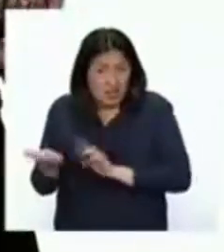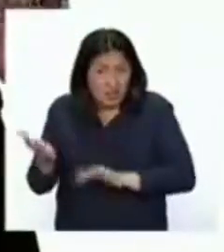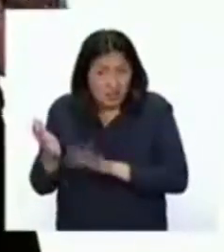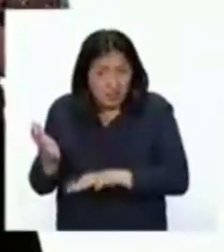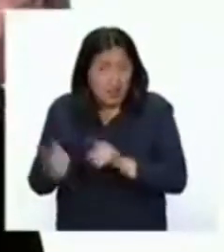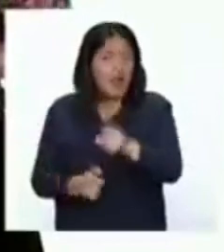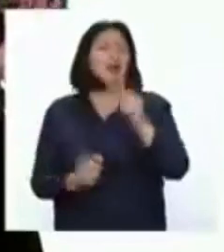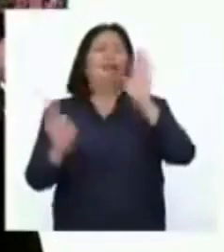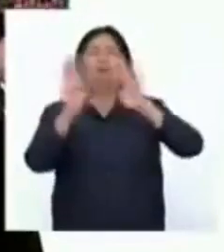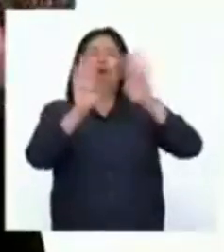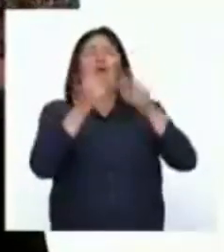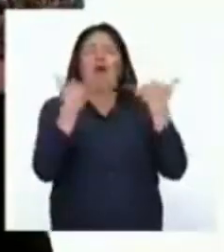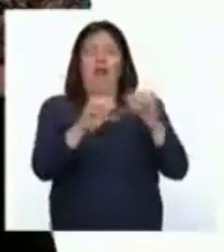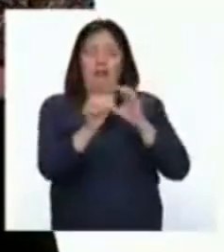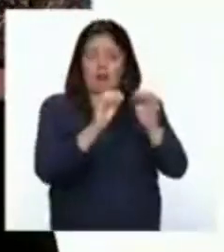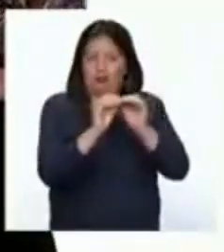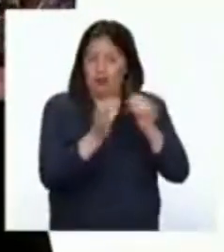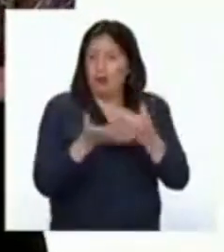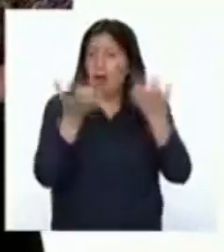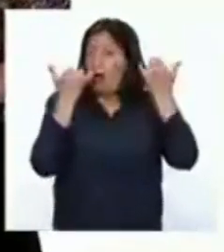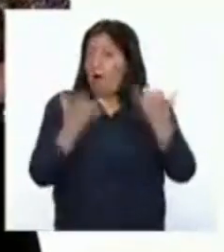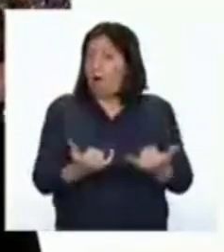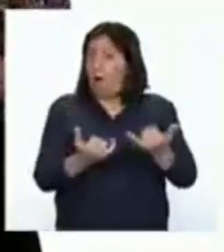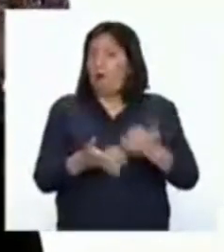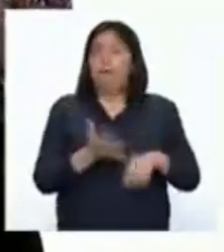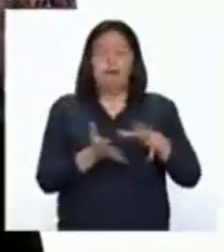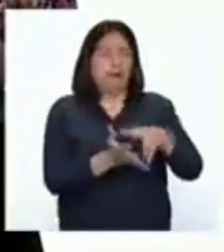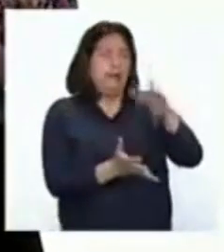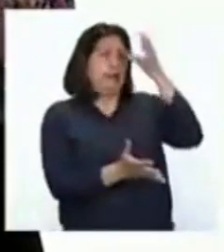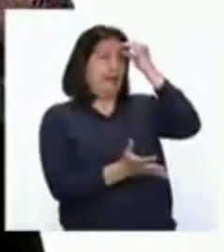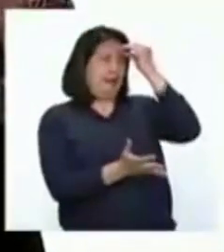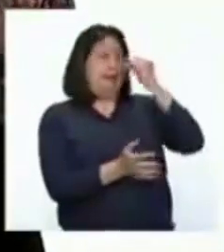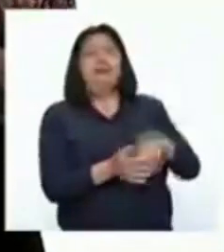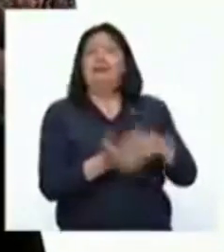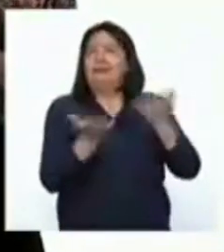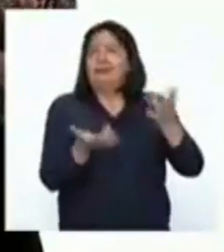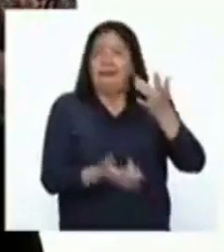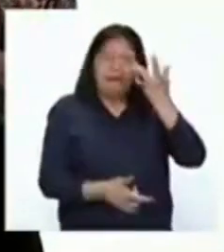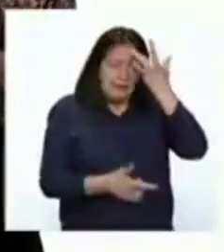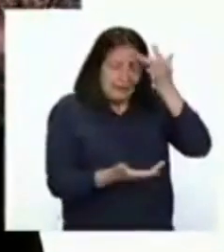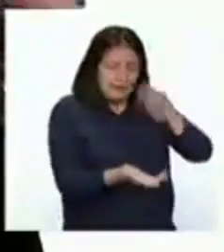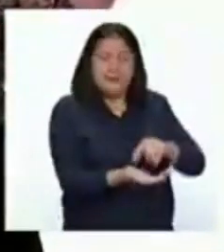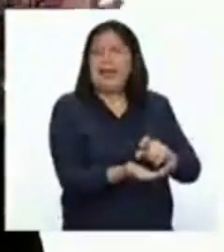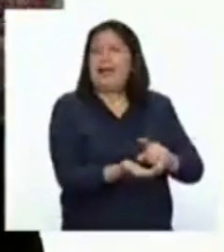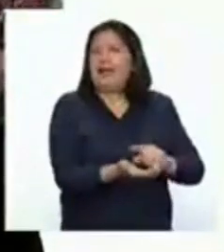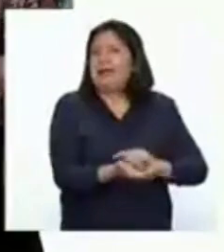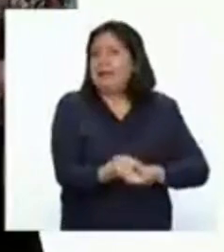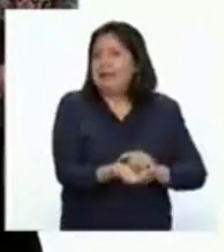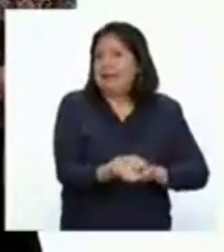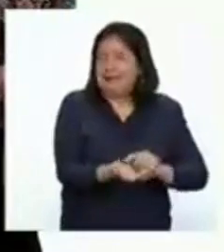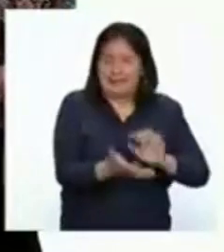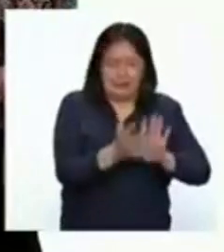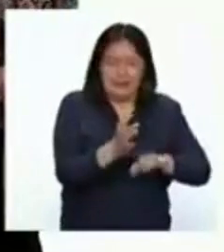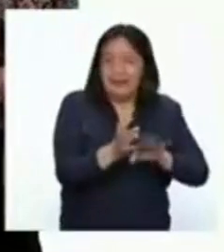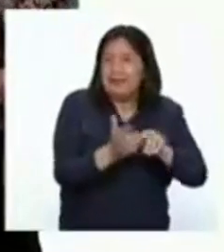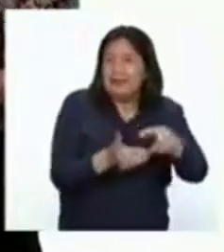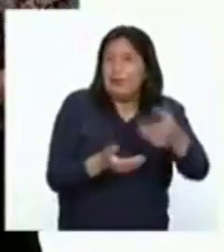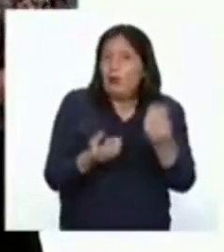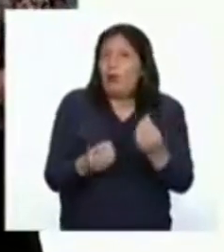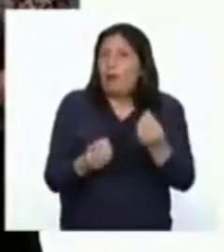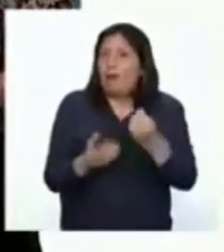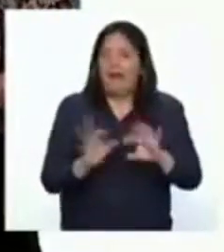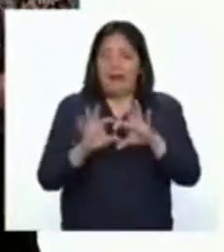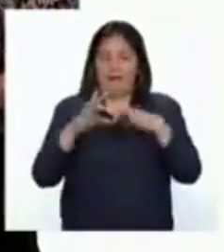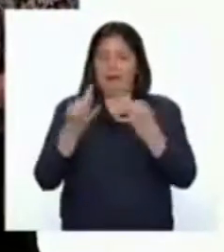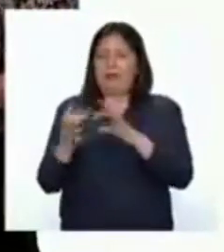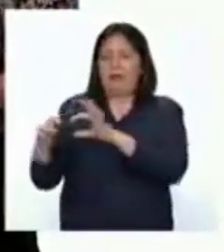vamos a resolverlo ahora mismo. El día de hoy vamos a aprender sobre la anemia y cómo nuestras familias se unen para combatirla a